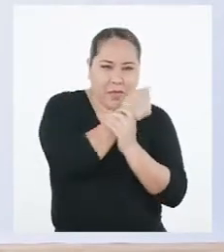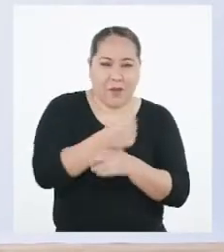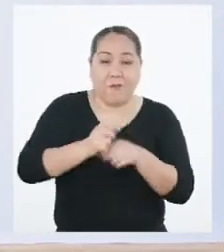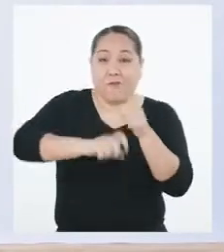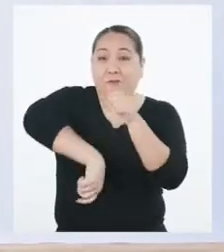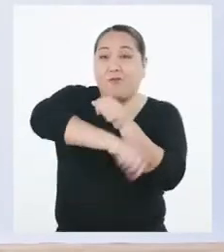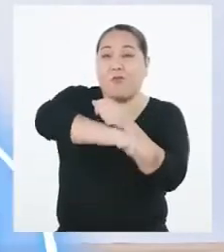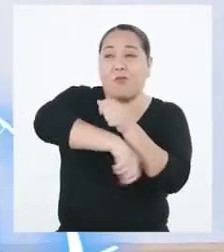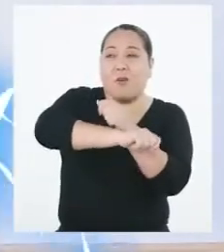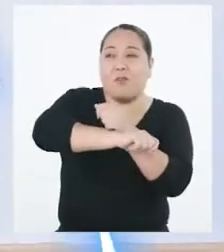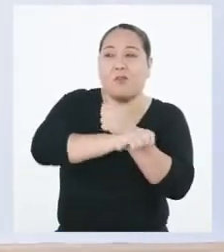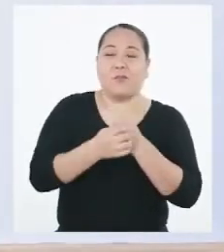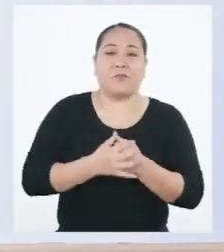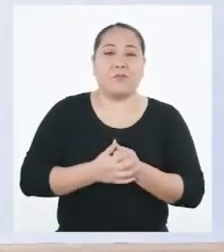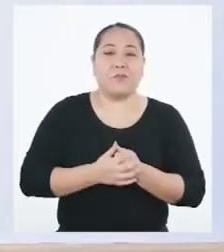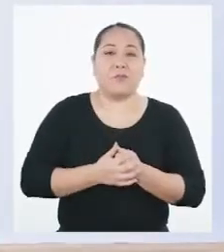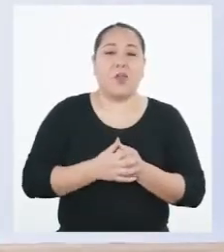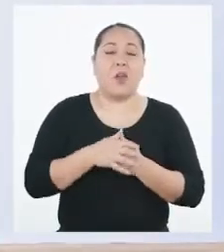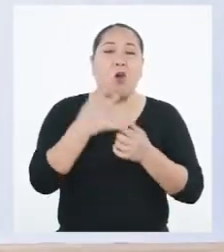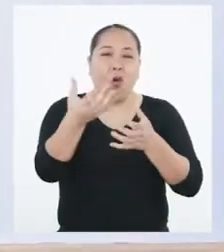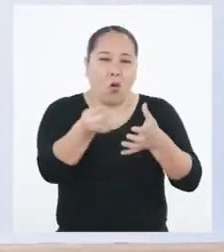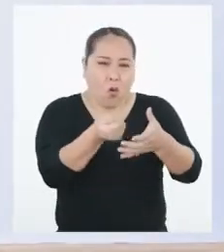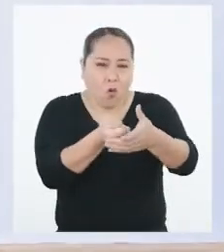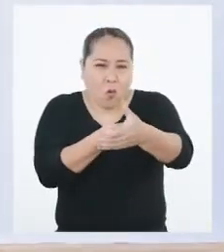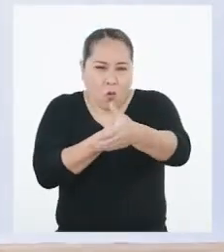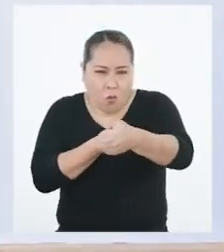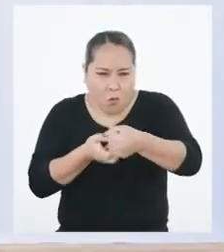¡Fútbol! ¡Cuerda!